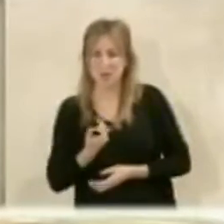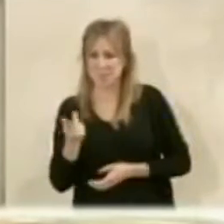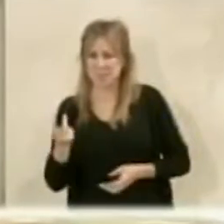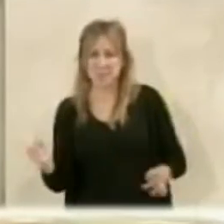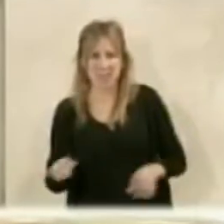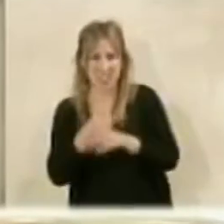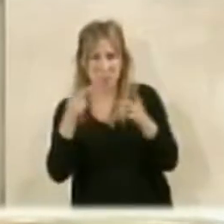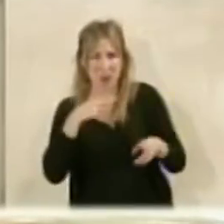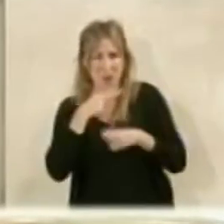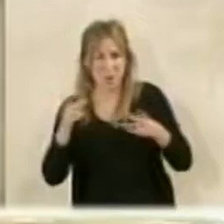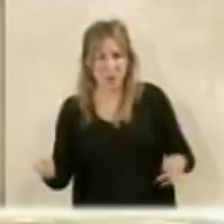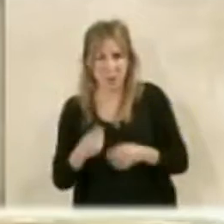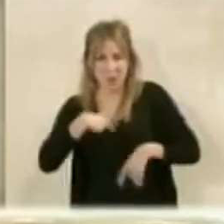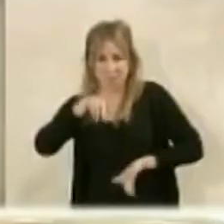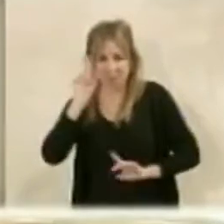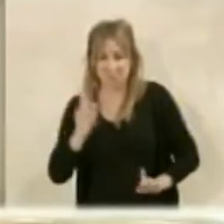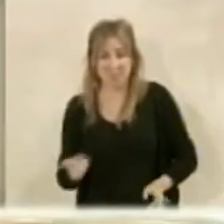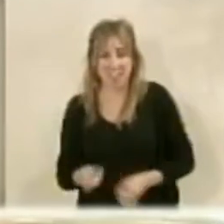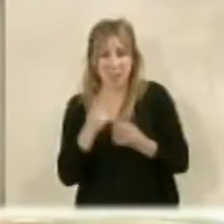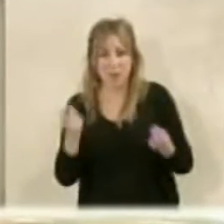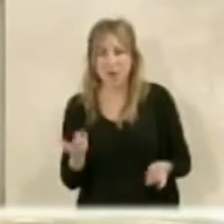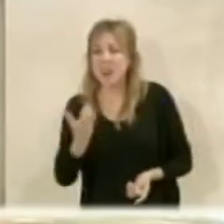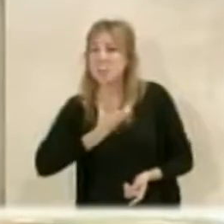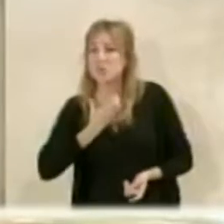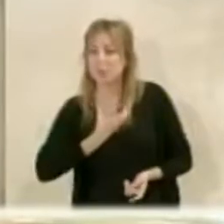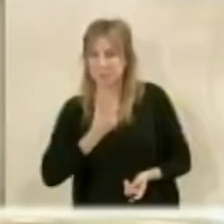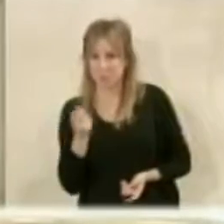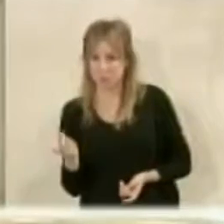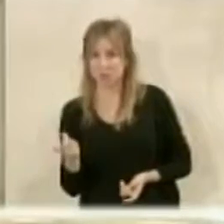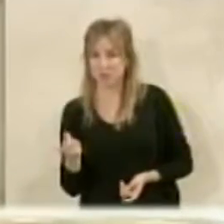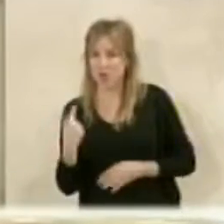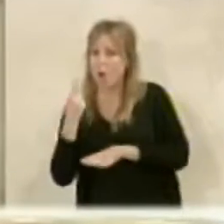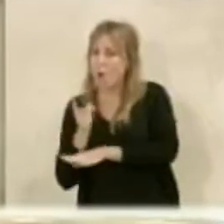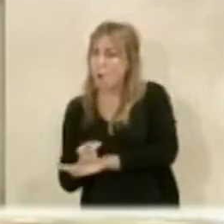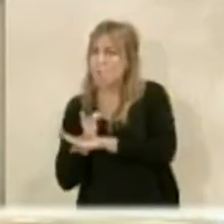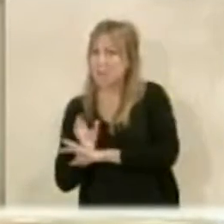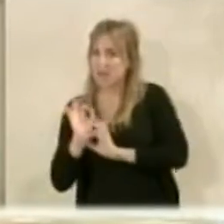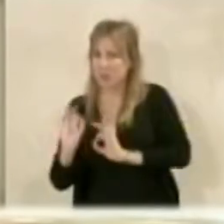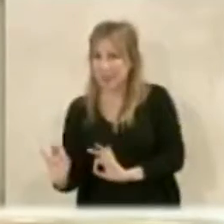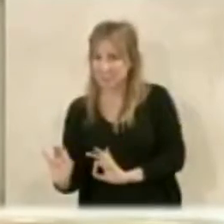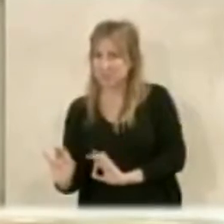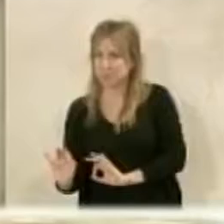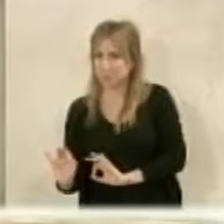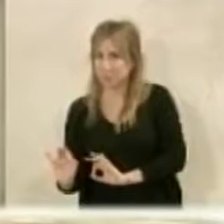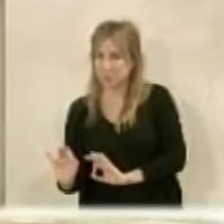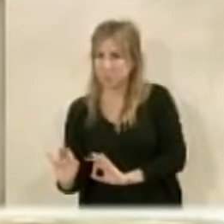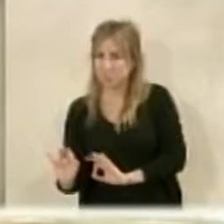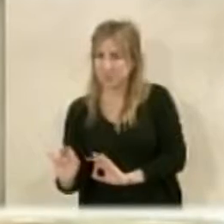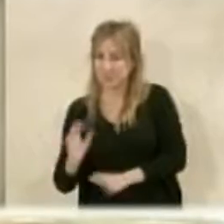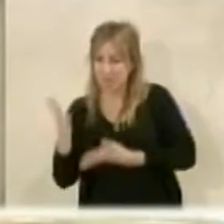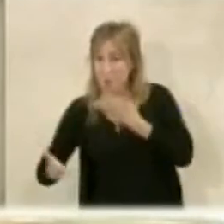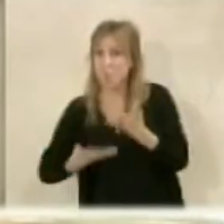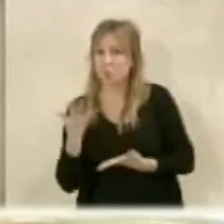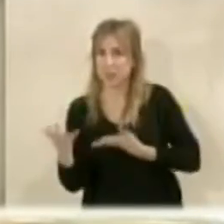Pepe, Juan, Luis o Antonio o que se llamen como sea. El ayuntamiento tiene la obligación de potenciar eso